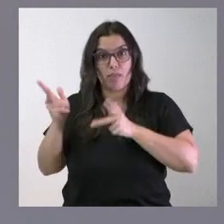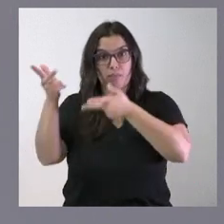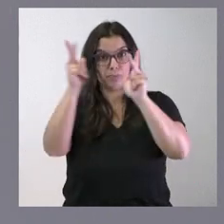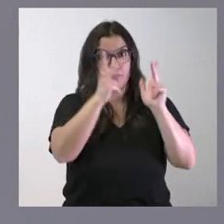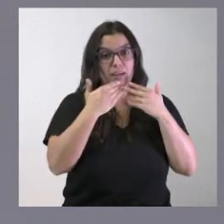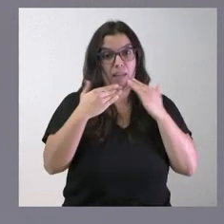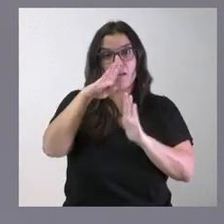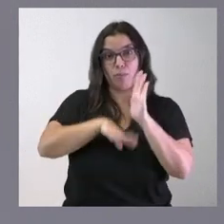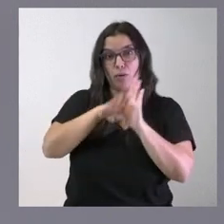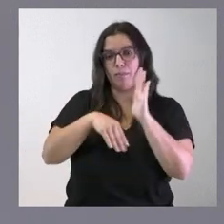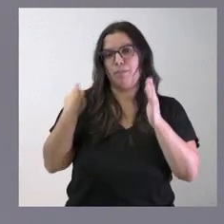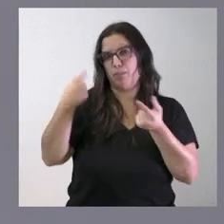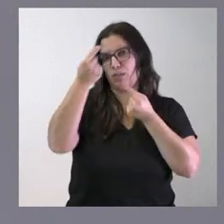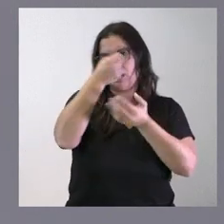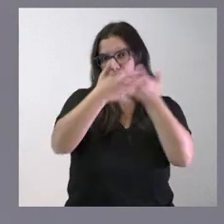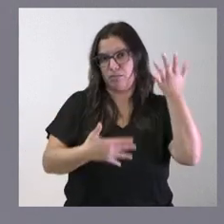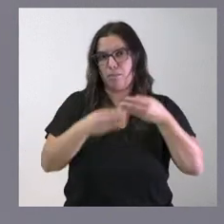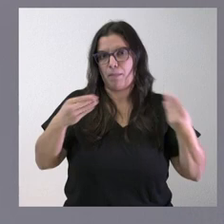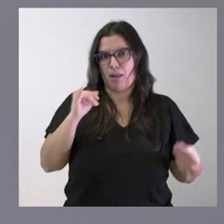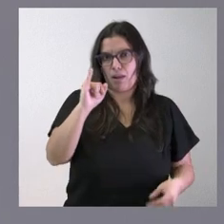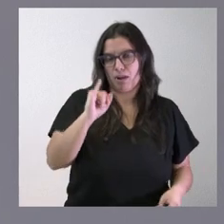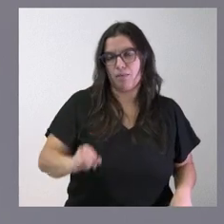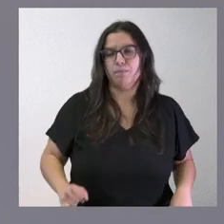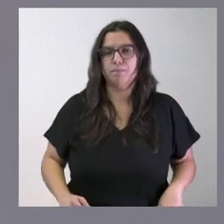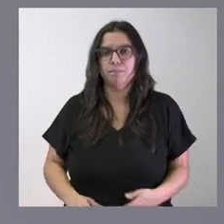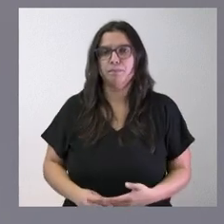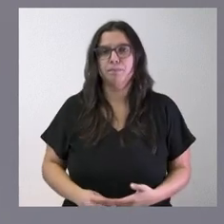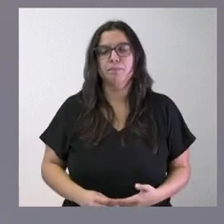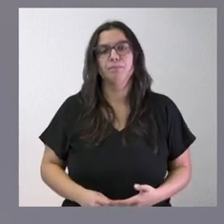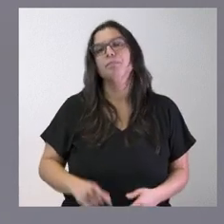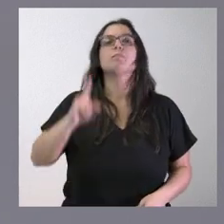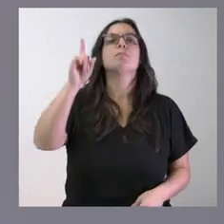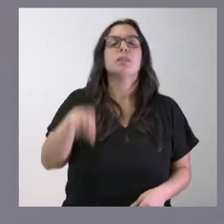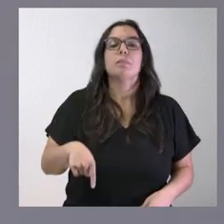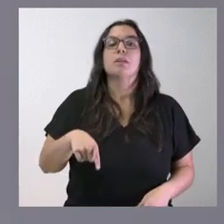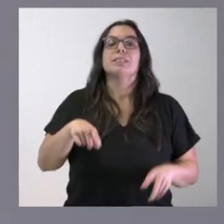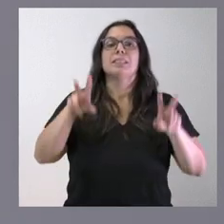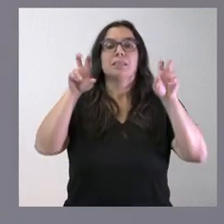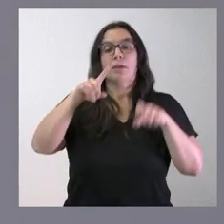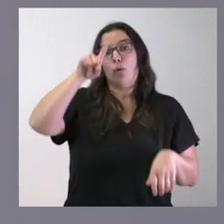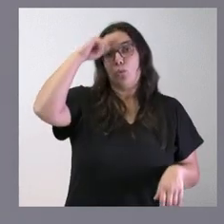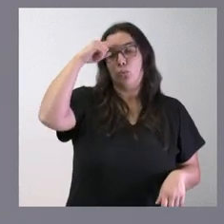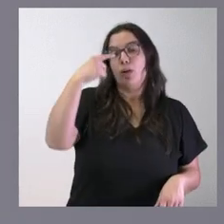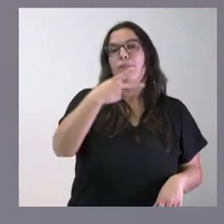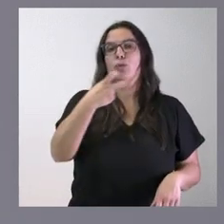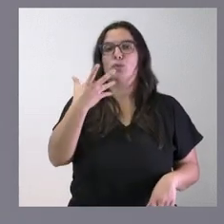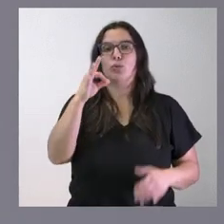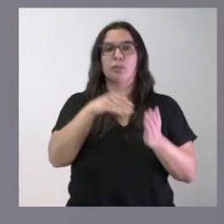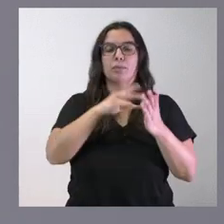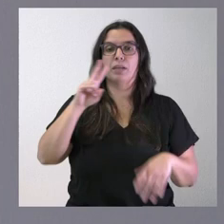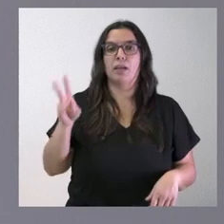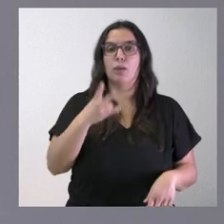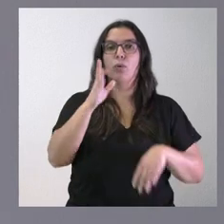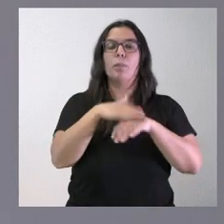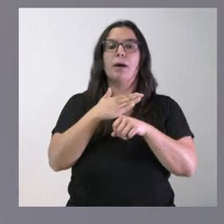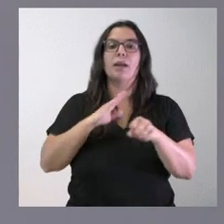Galindo, es el que tienen ustedes en esa misma documentación. Asimismo, ya en el ámbito de cultura, 250.000 euros para